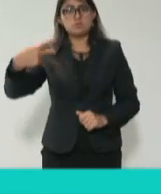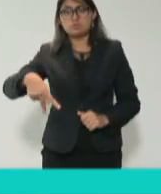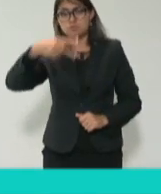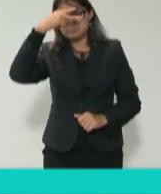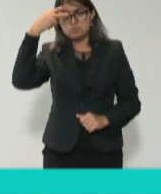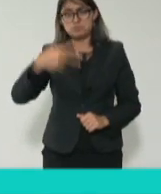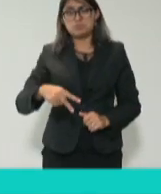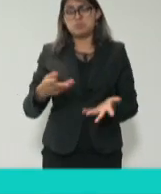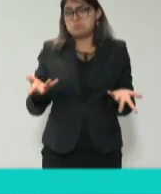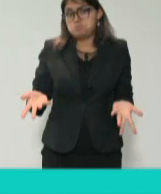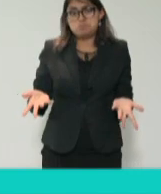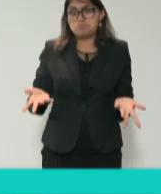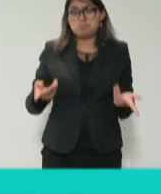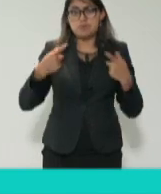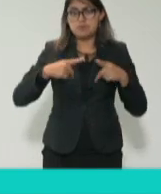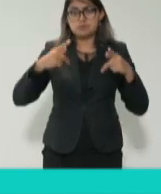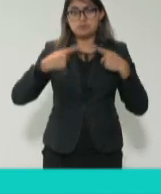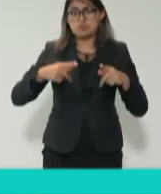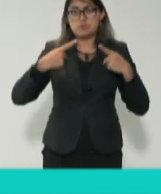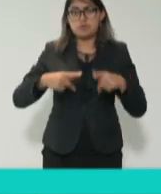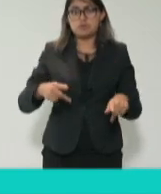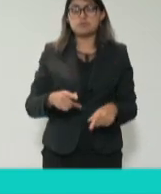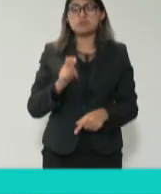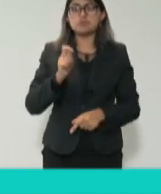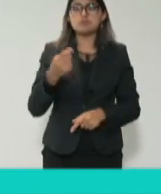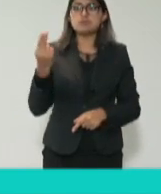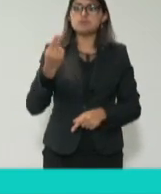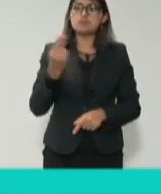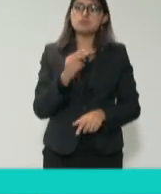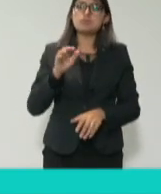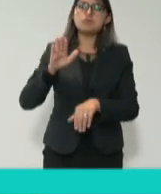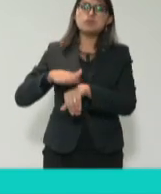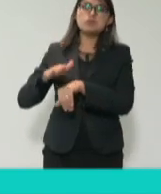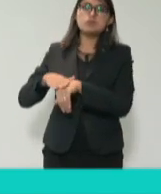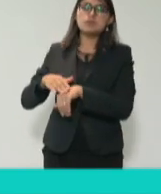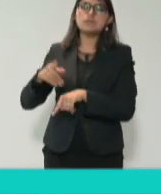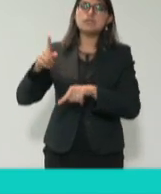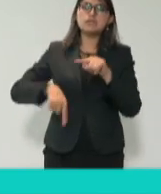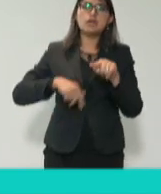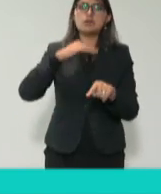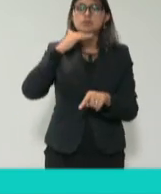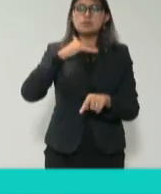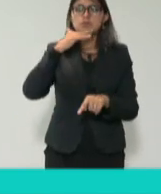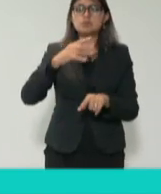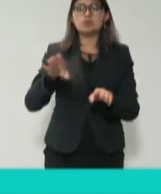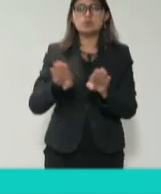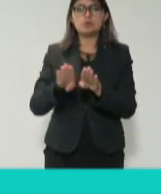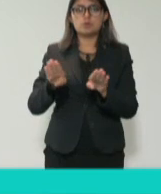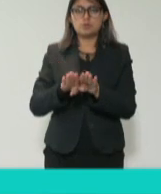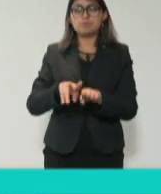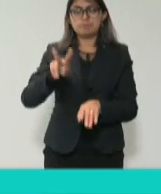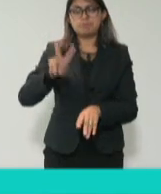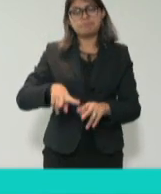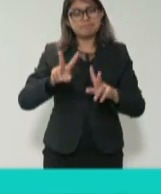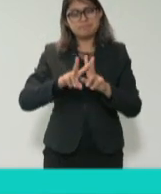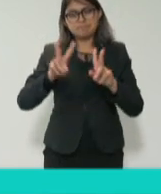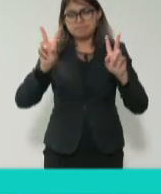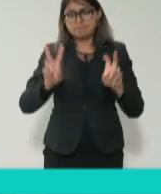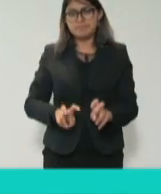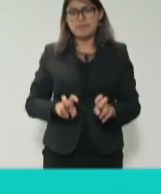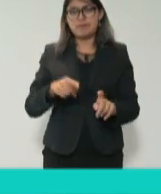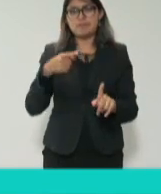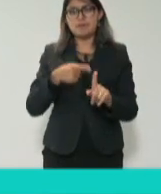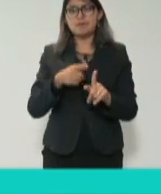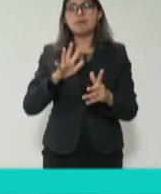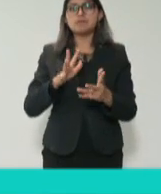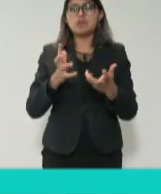articuladores y responsables de que la corrupción se combata y se combate, si bien es cierto, este es todo un tema que se dice que es un